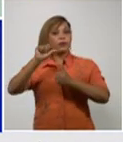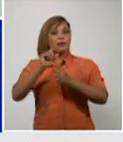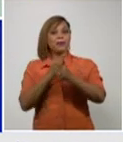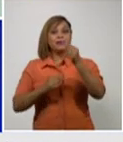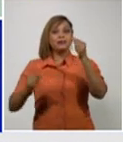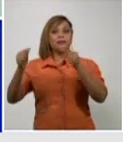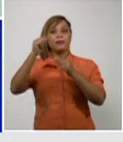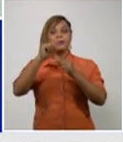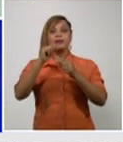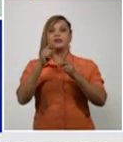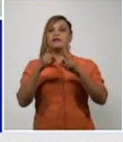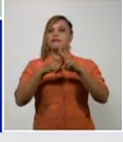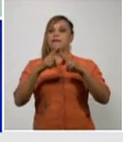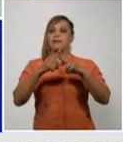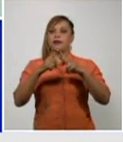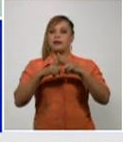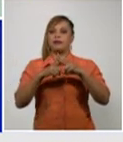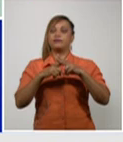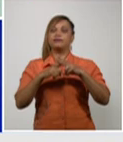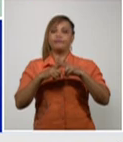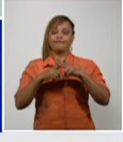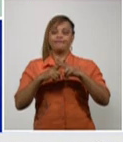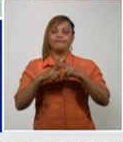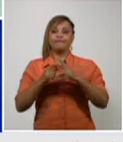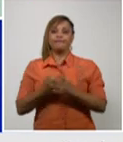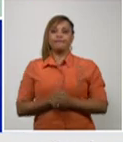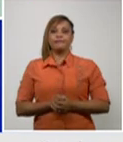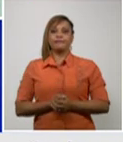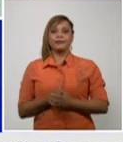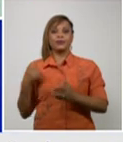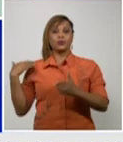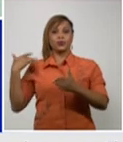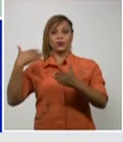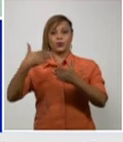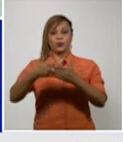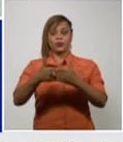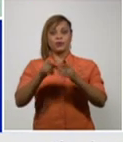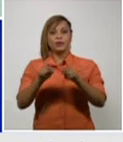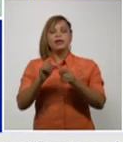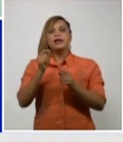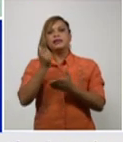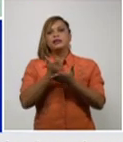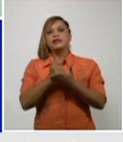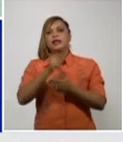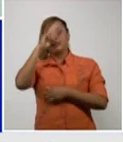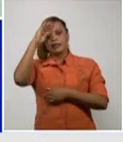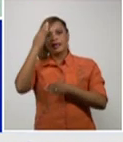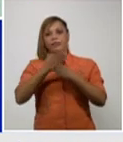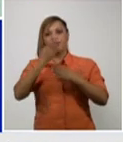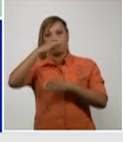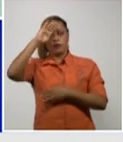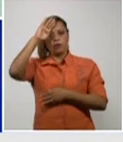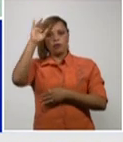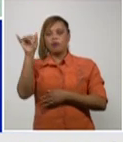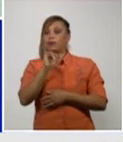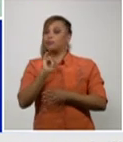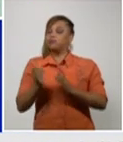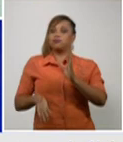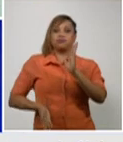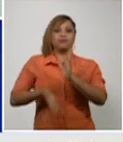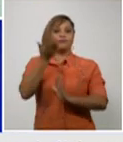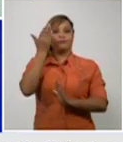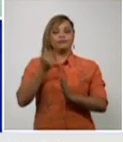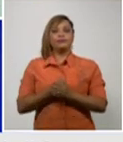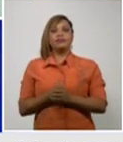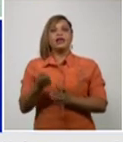Bayamo durante todos estos días Santiago todavía una cifra elevada de casos autóctonos a pesar